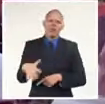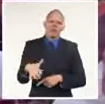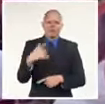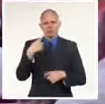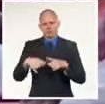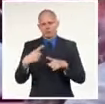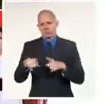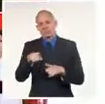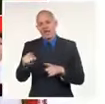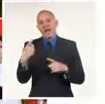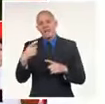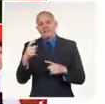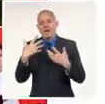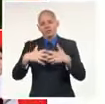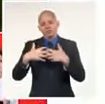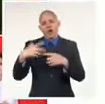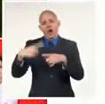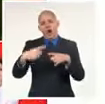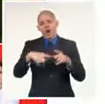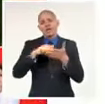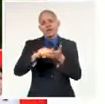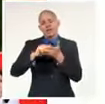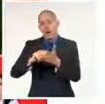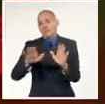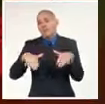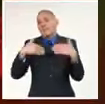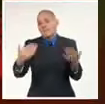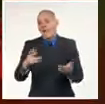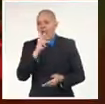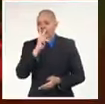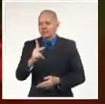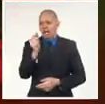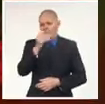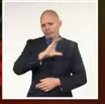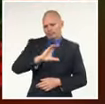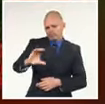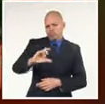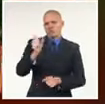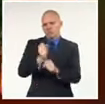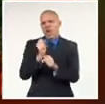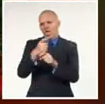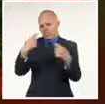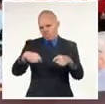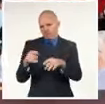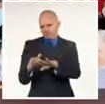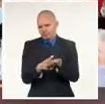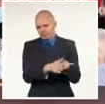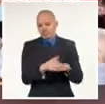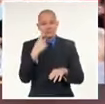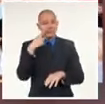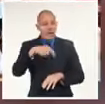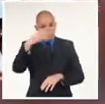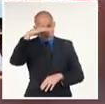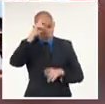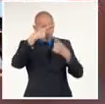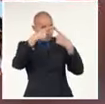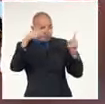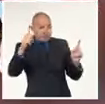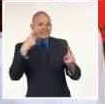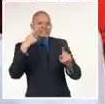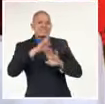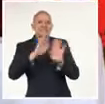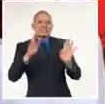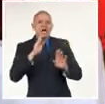servicios a la vez que se aumenta el incentivo económico a los trabajadores. Cienfuegos es la cuarta provincia donde se realiza el